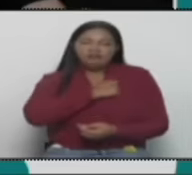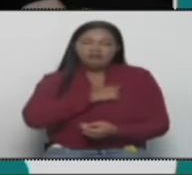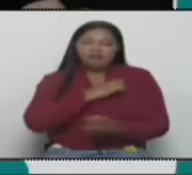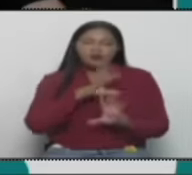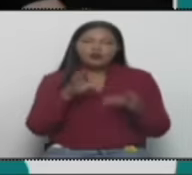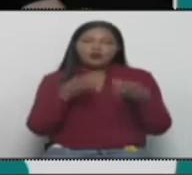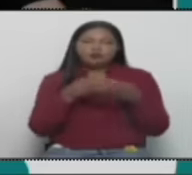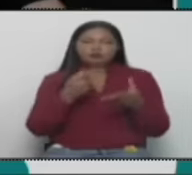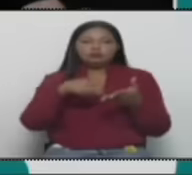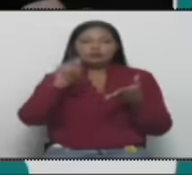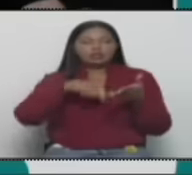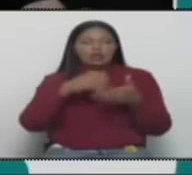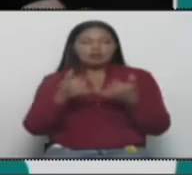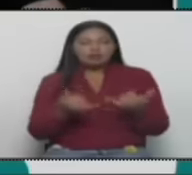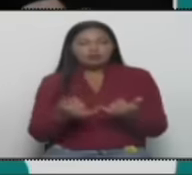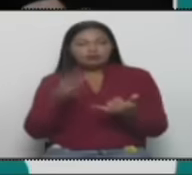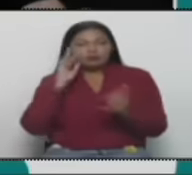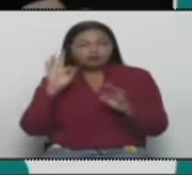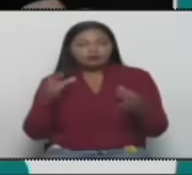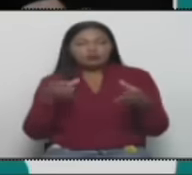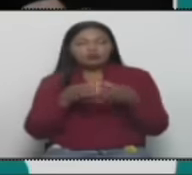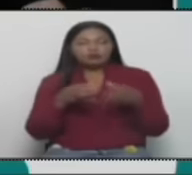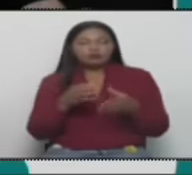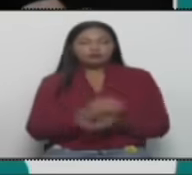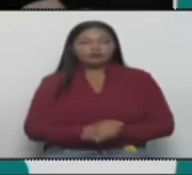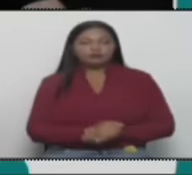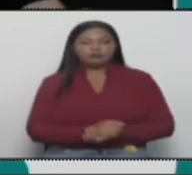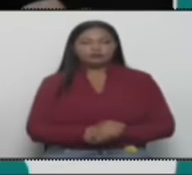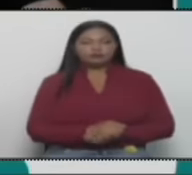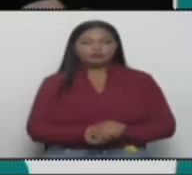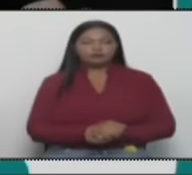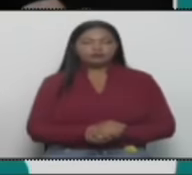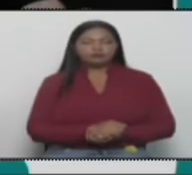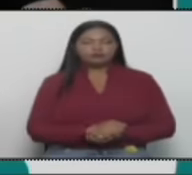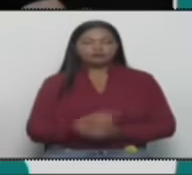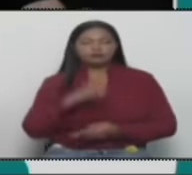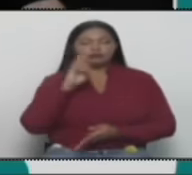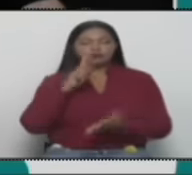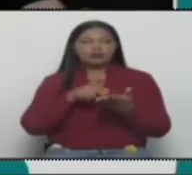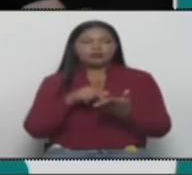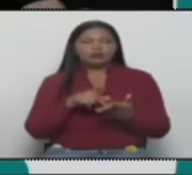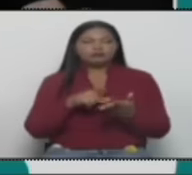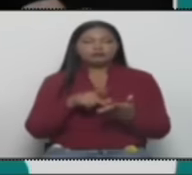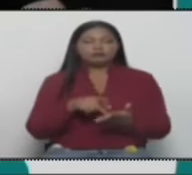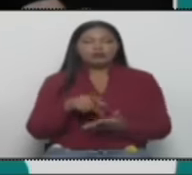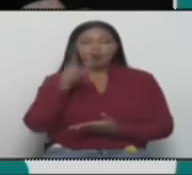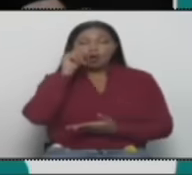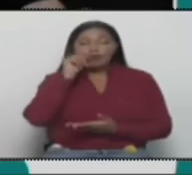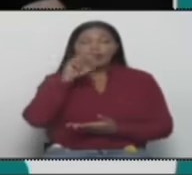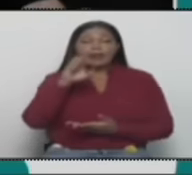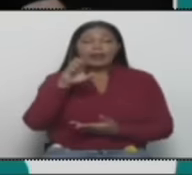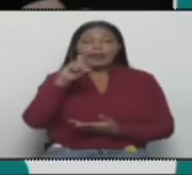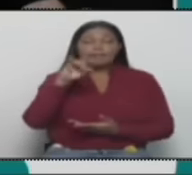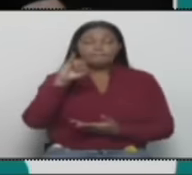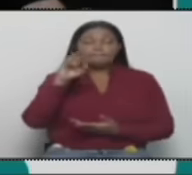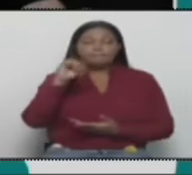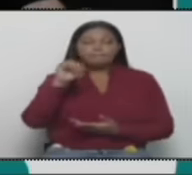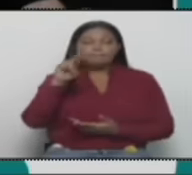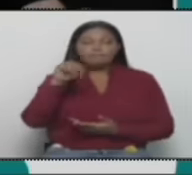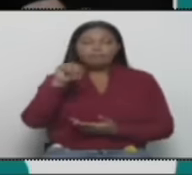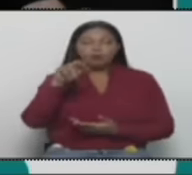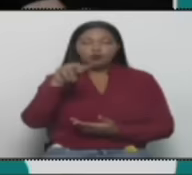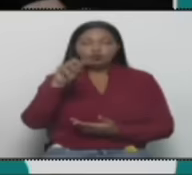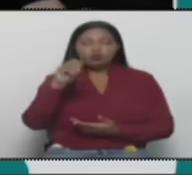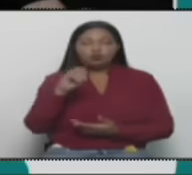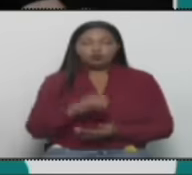contratados por el sector del candidato del mundo, González Urrutia. Ahí se